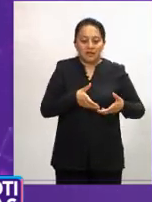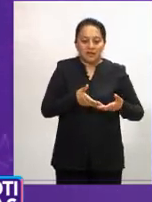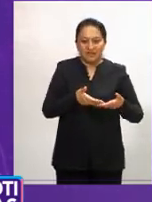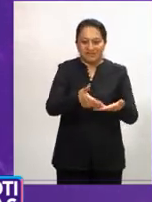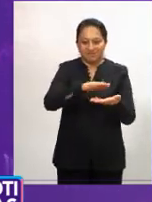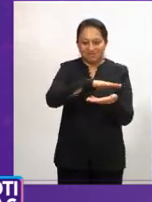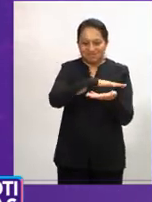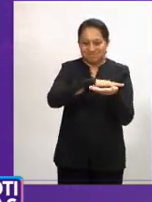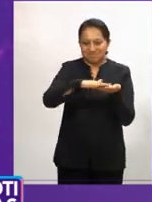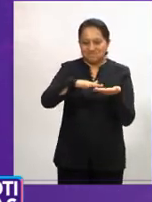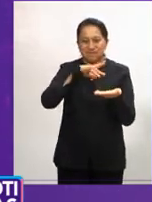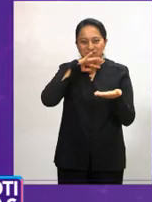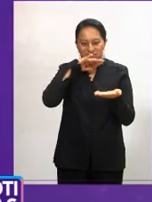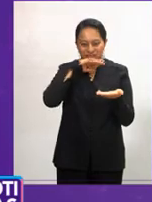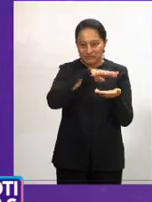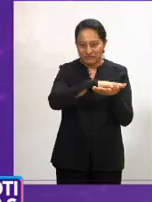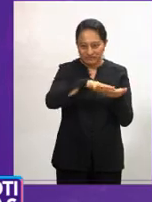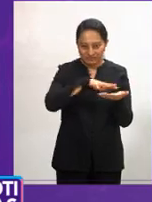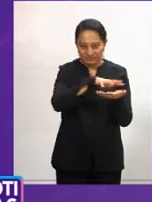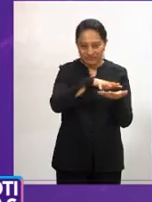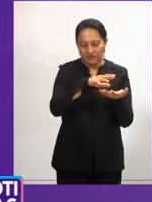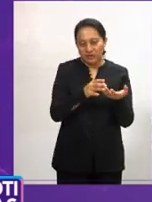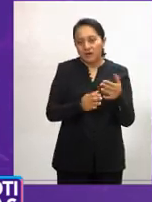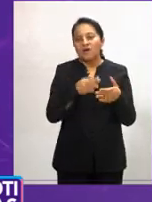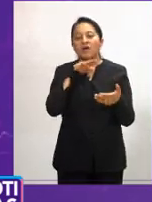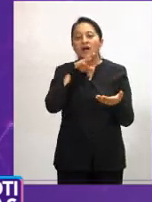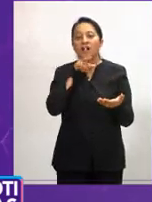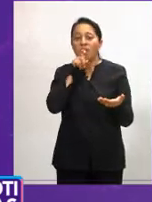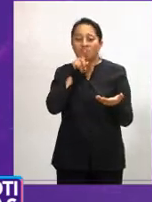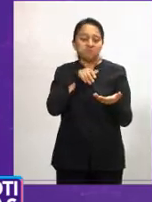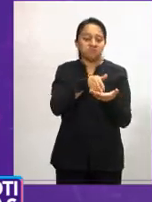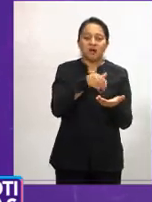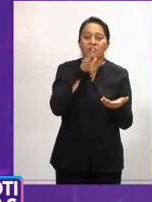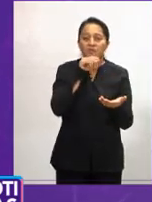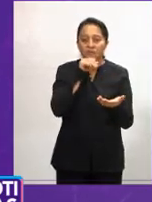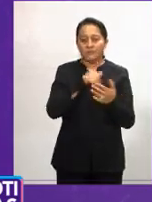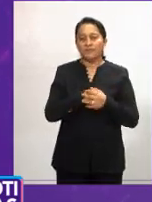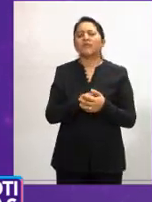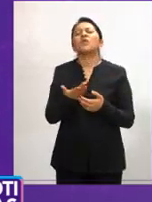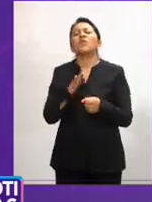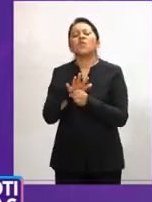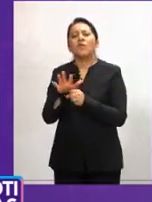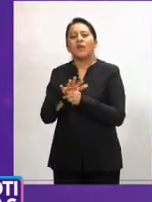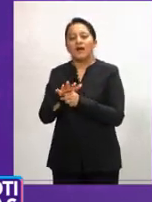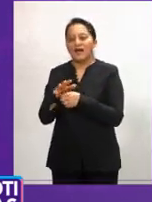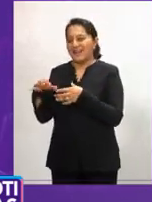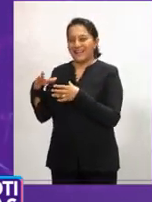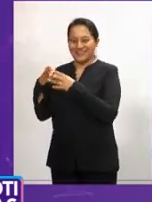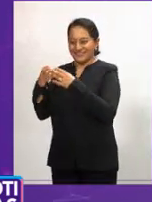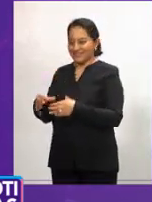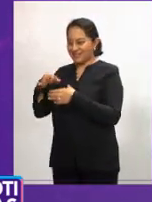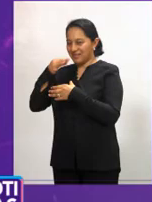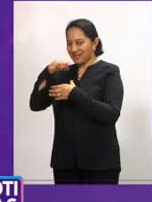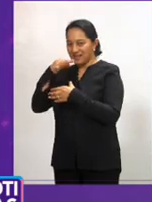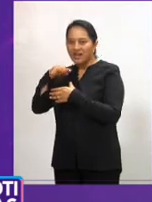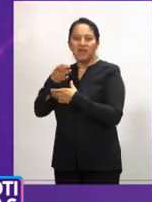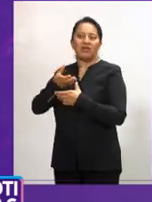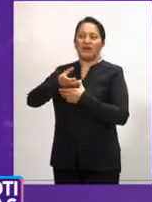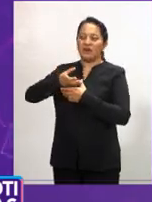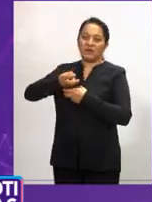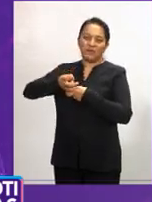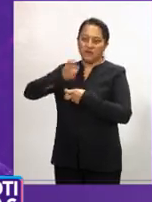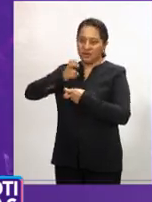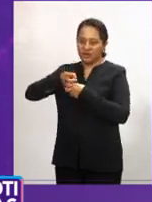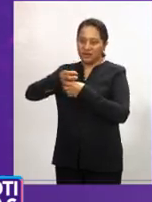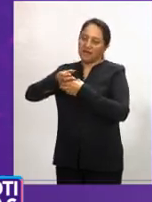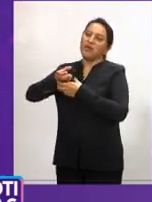las precipitaciones fluya. La basura ocasional, señaló el secretario, es aquella como bolsas de botanas, botellas o latas de